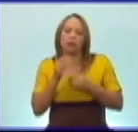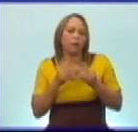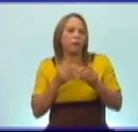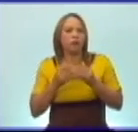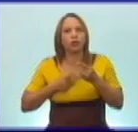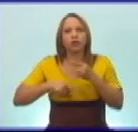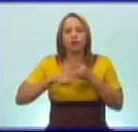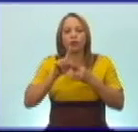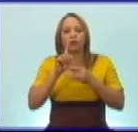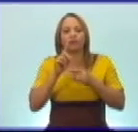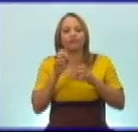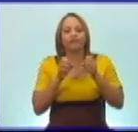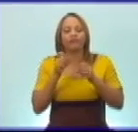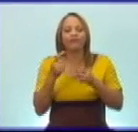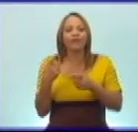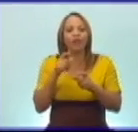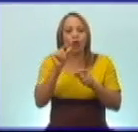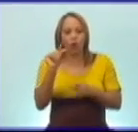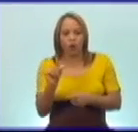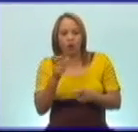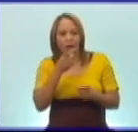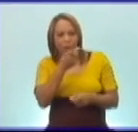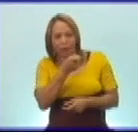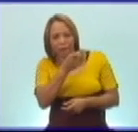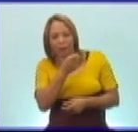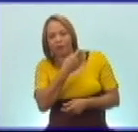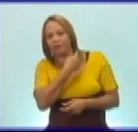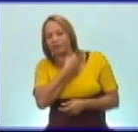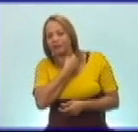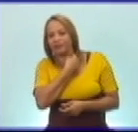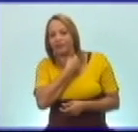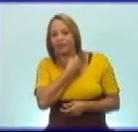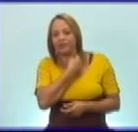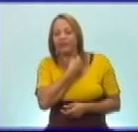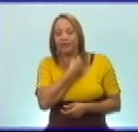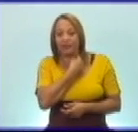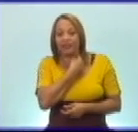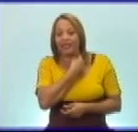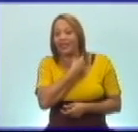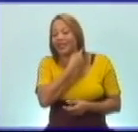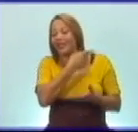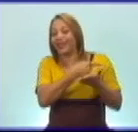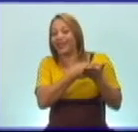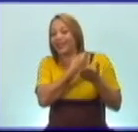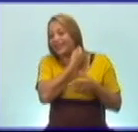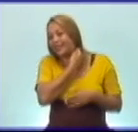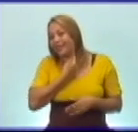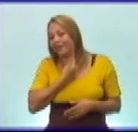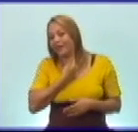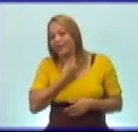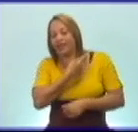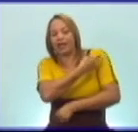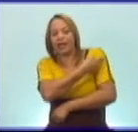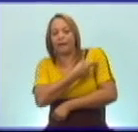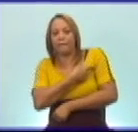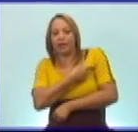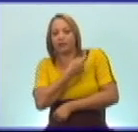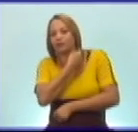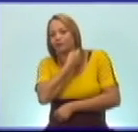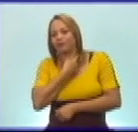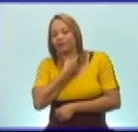Un proyectil enemigo lo alcanzó, produciéndole una herida en el cuello y el brazo.